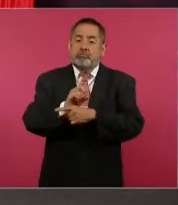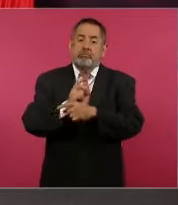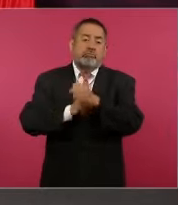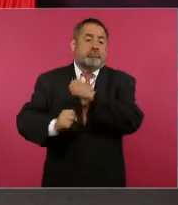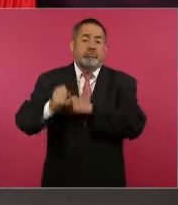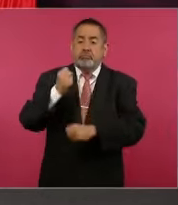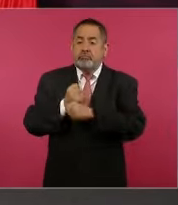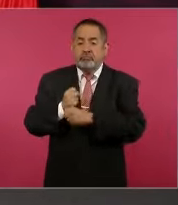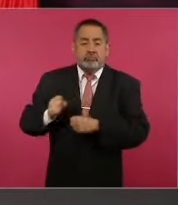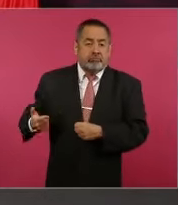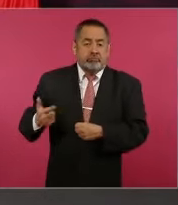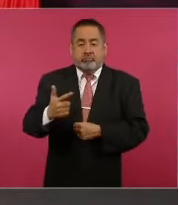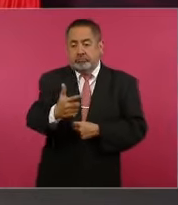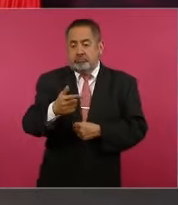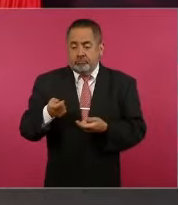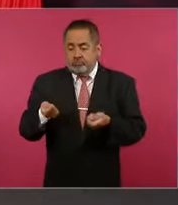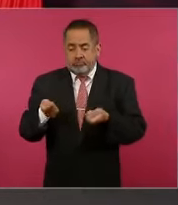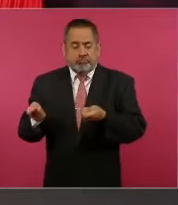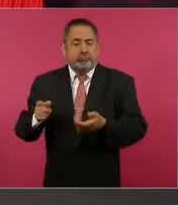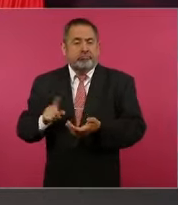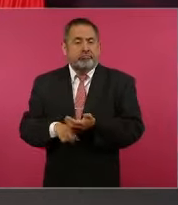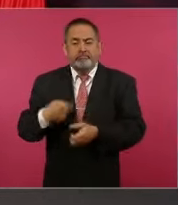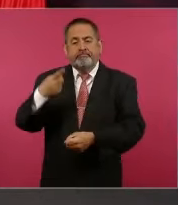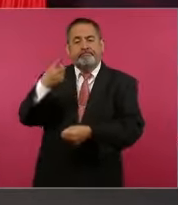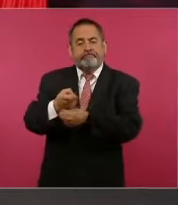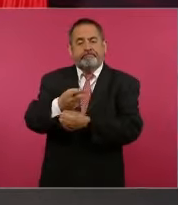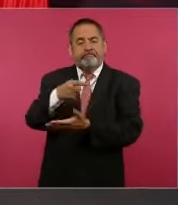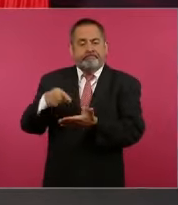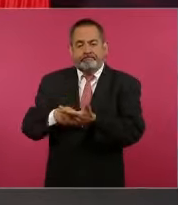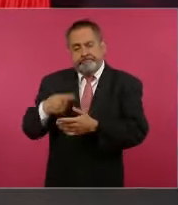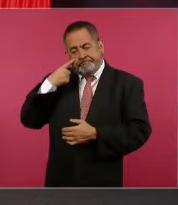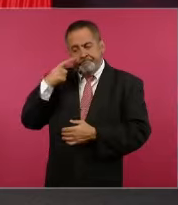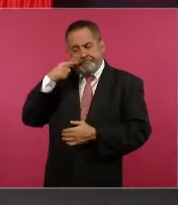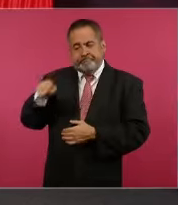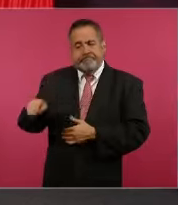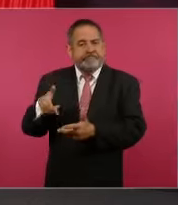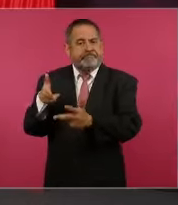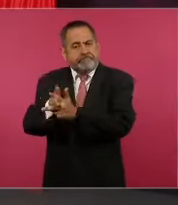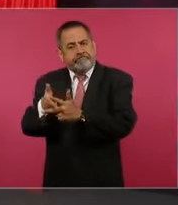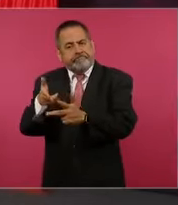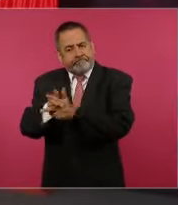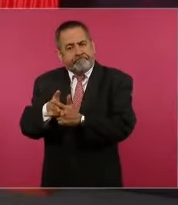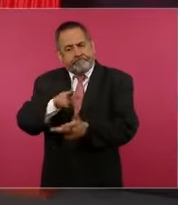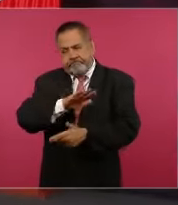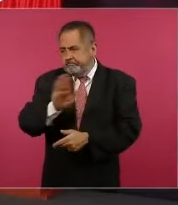tienen el primer lugar en homicidios